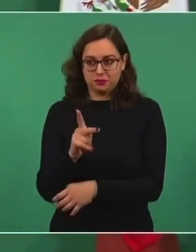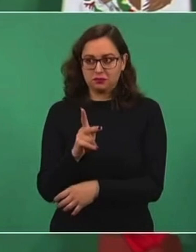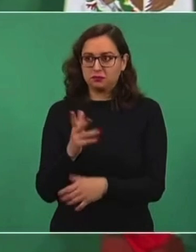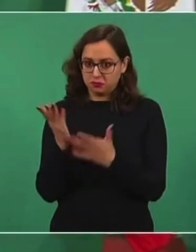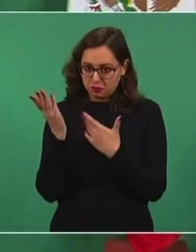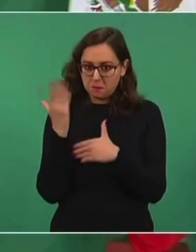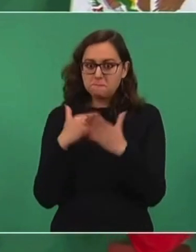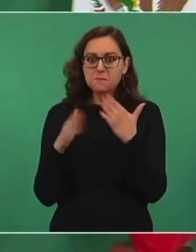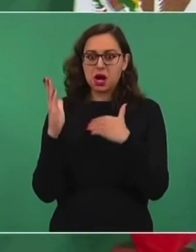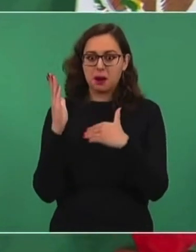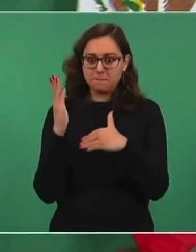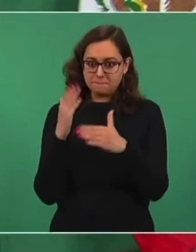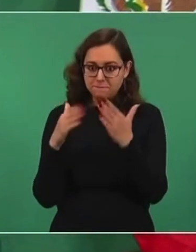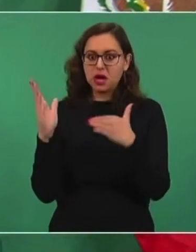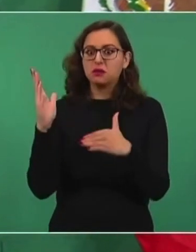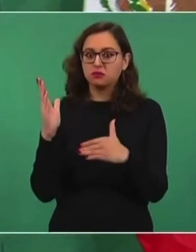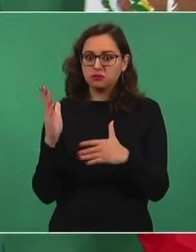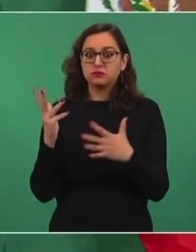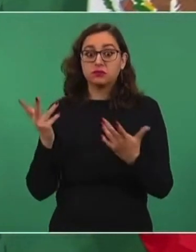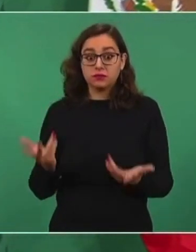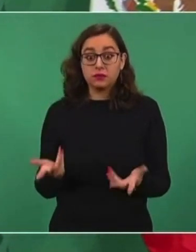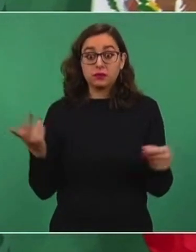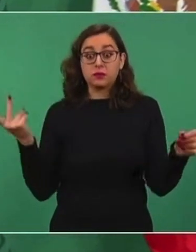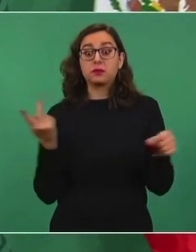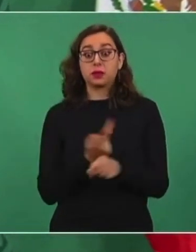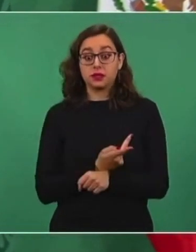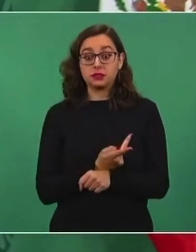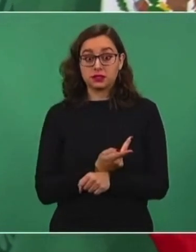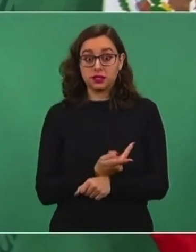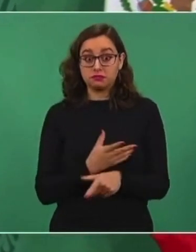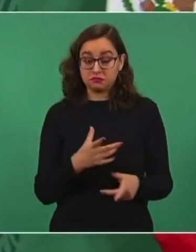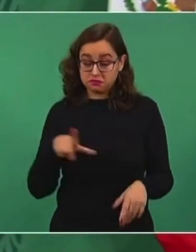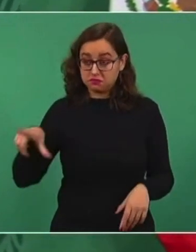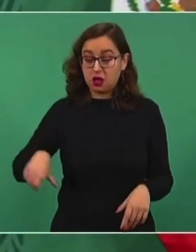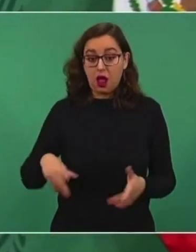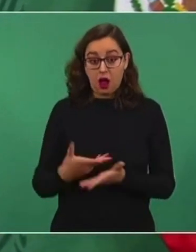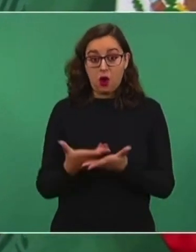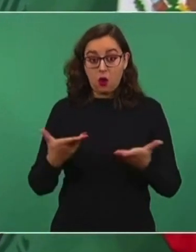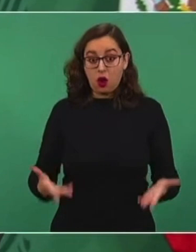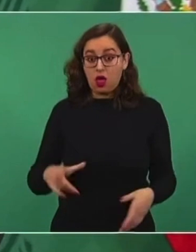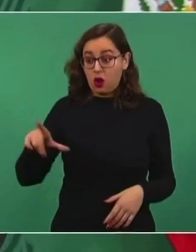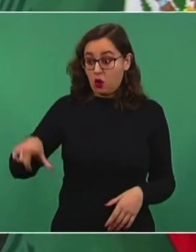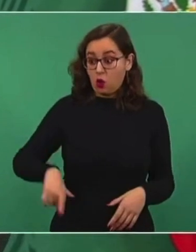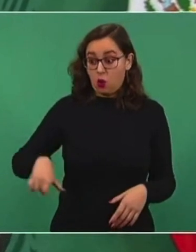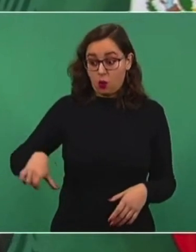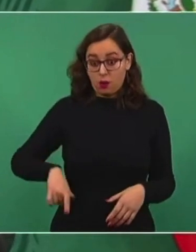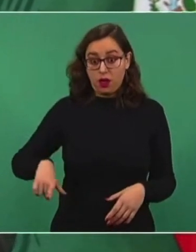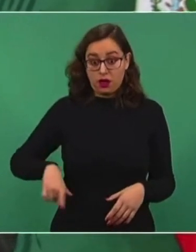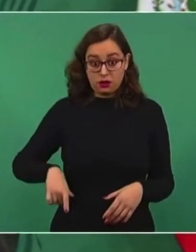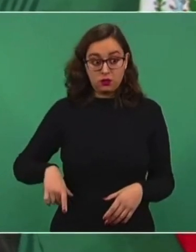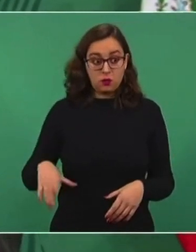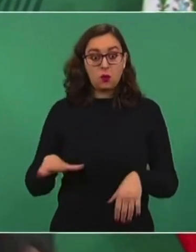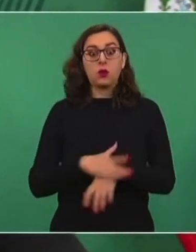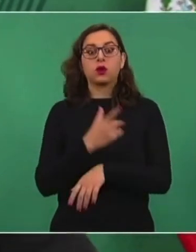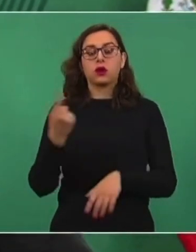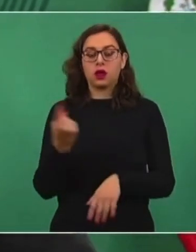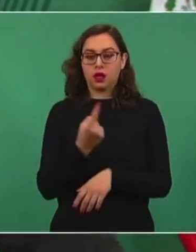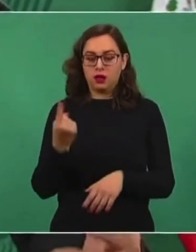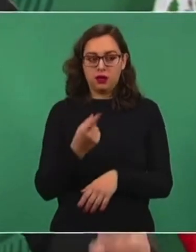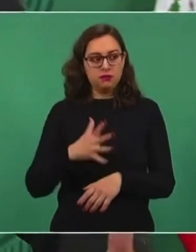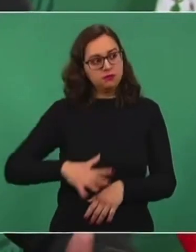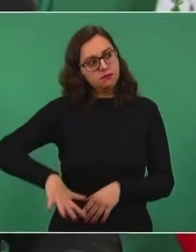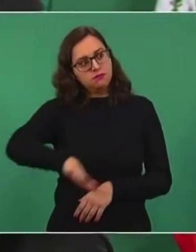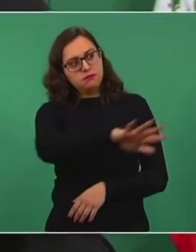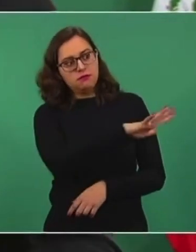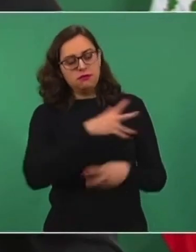Bueno, muchos gobiernos se constituyeron de esa manera, movimientos revolucionarios, con el apoyo